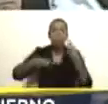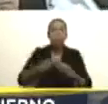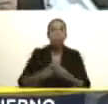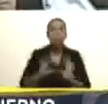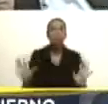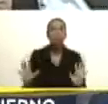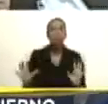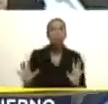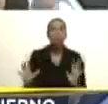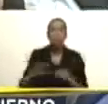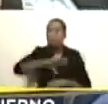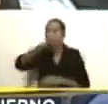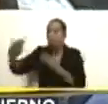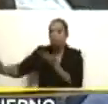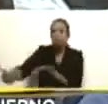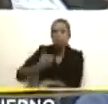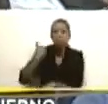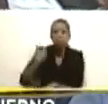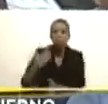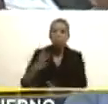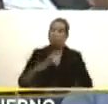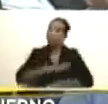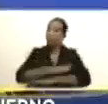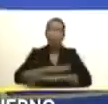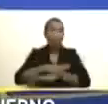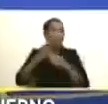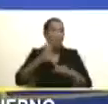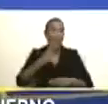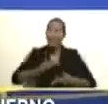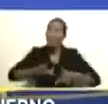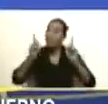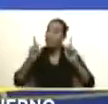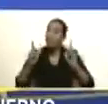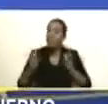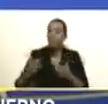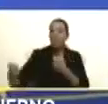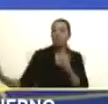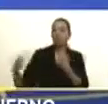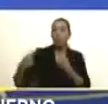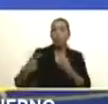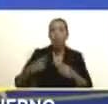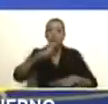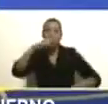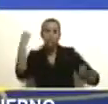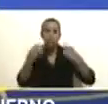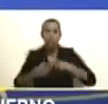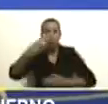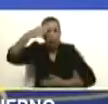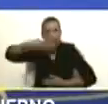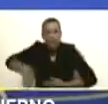quitándonos los mares nunca, arrebatándonos la tierra nunca, amenazándonos con el comando sur nunca.